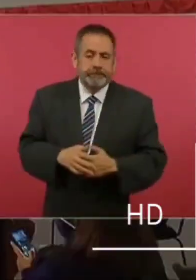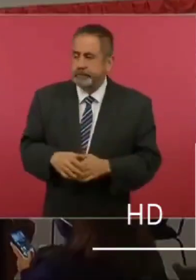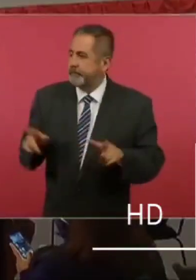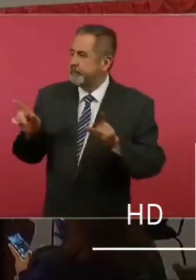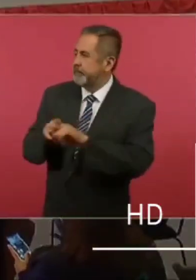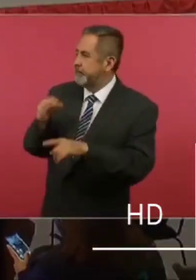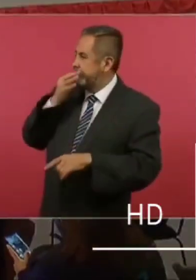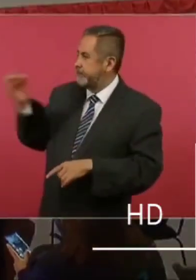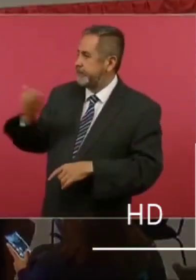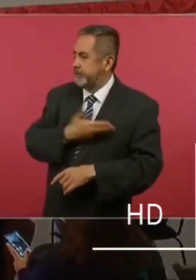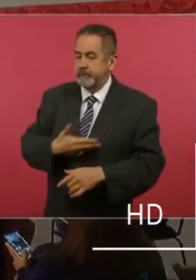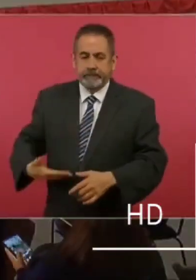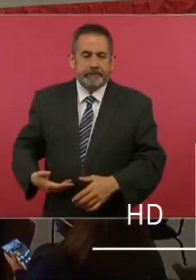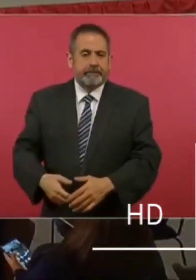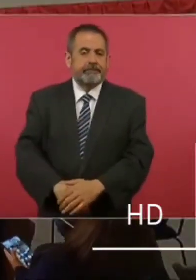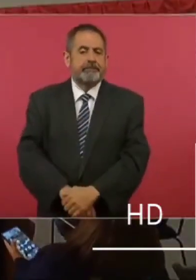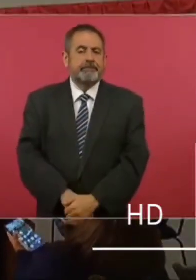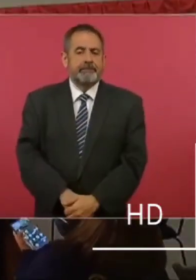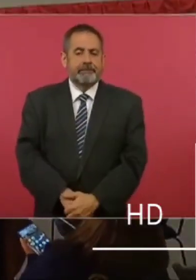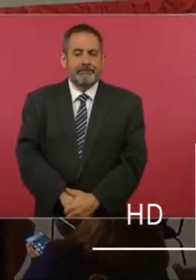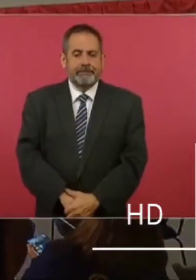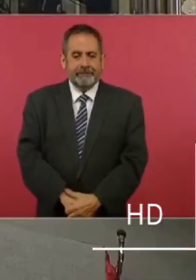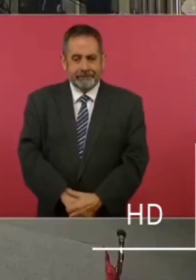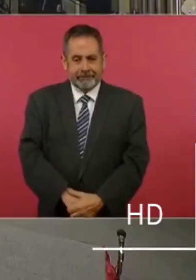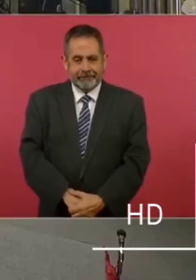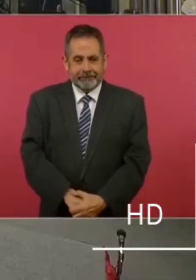Señor presidente. Buen día.